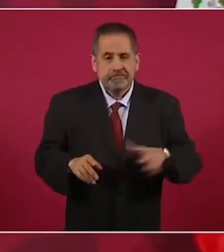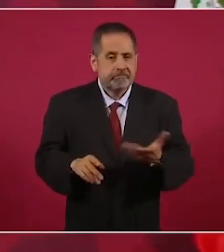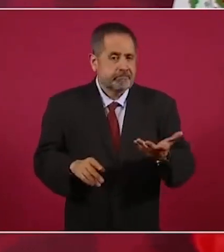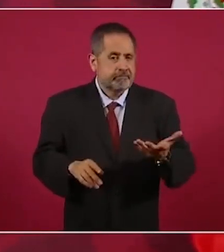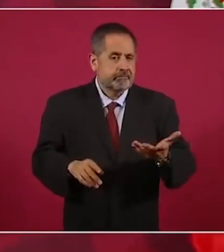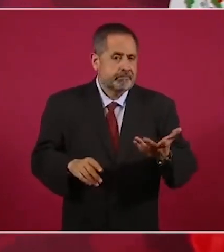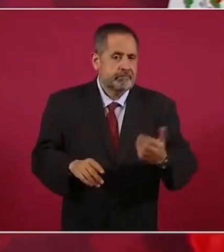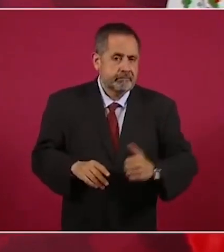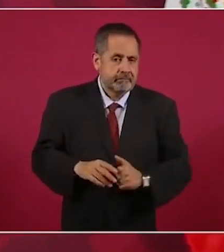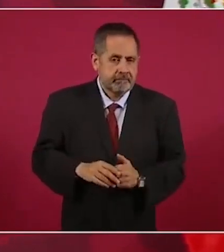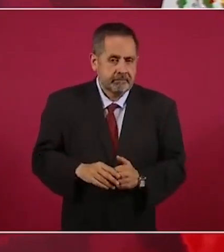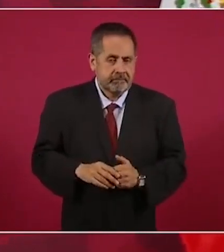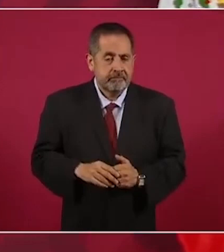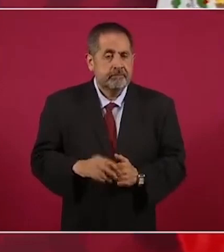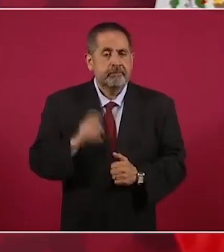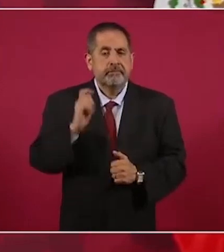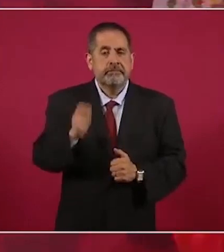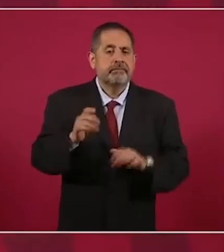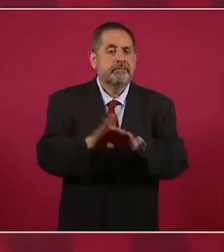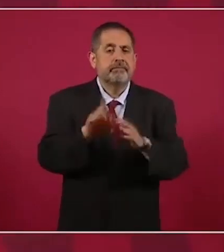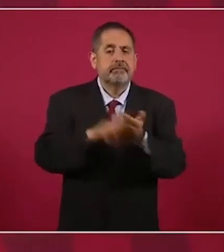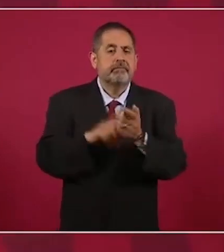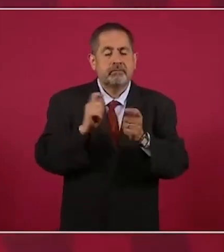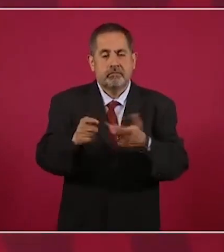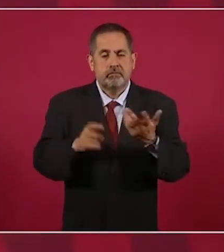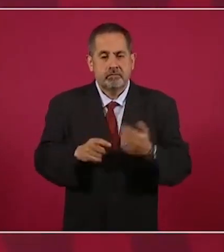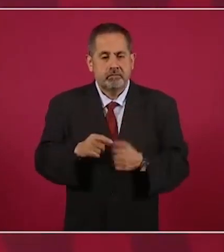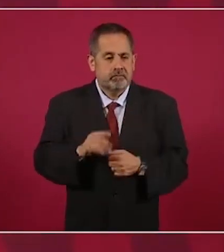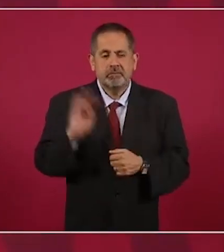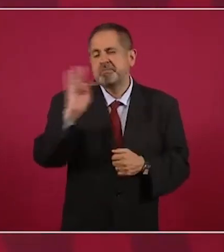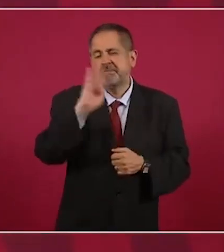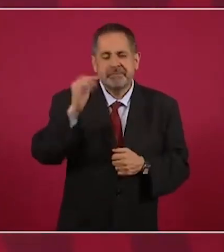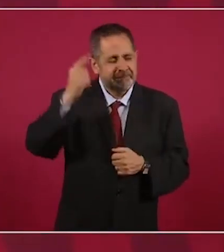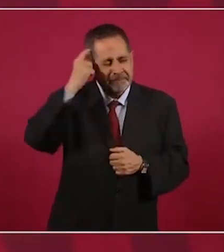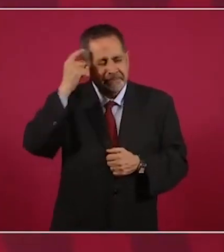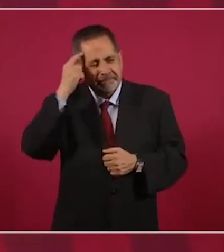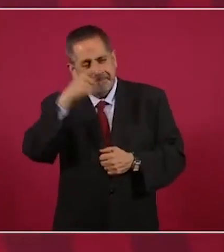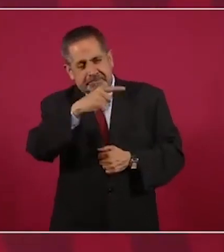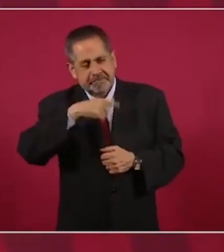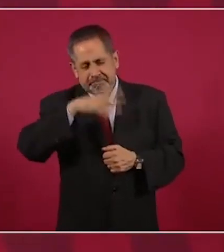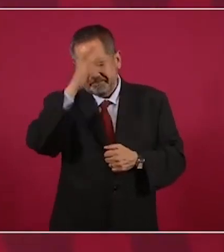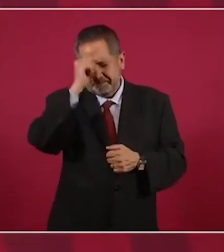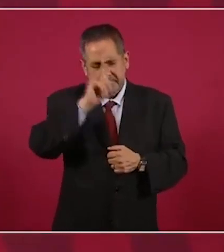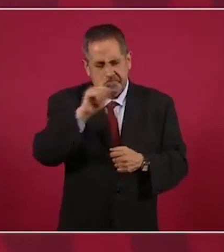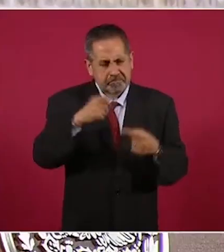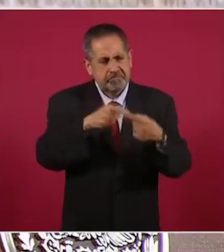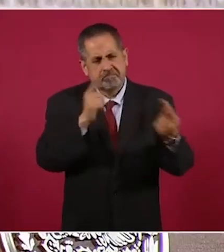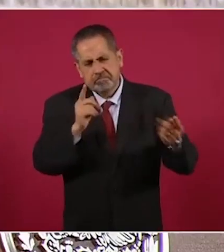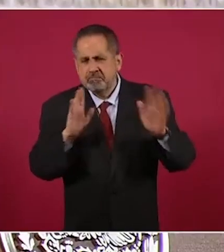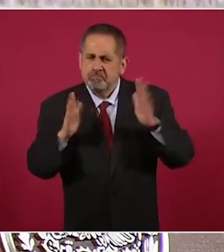Inclusive podemos no estar de acuerdo, y además es hasta sano